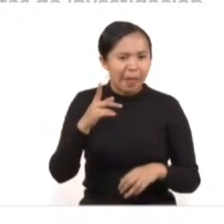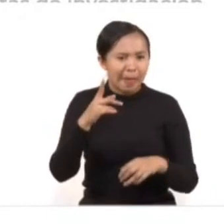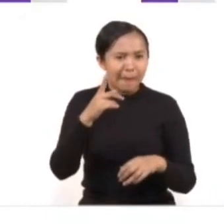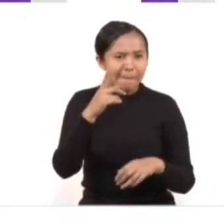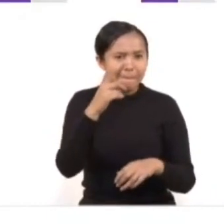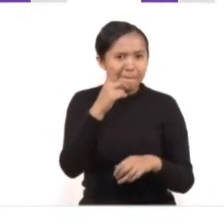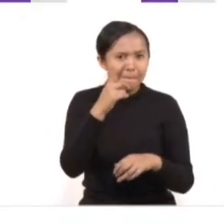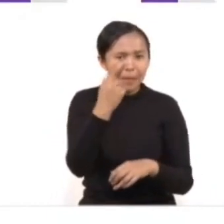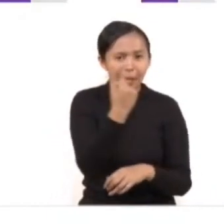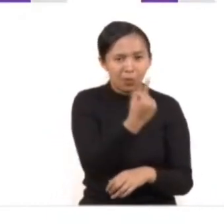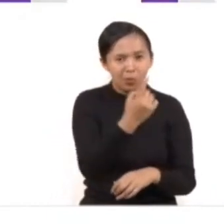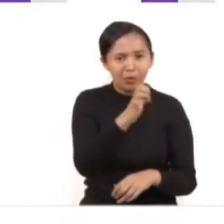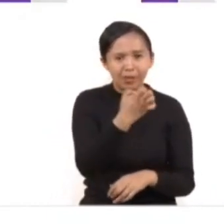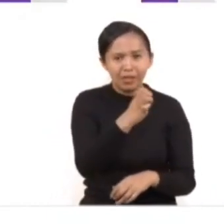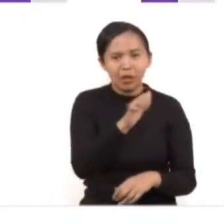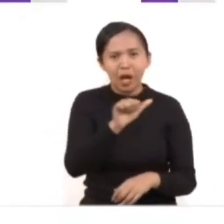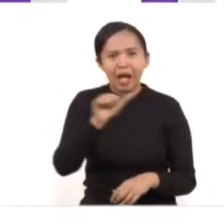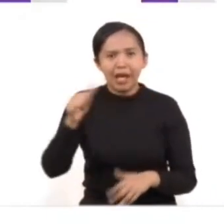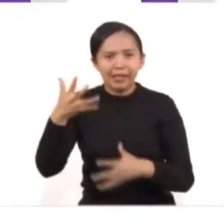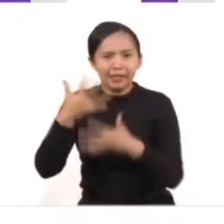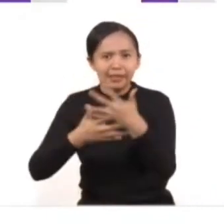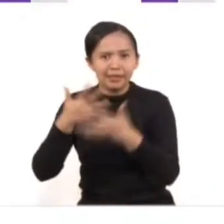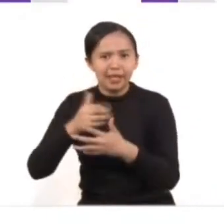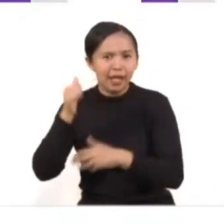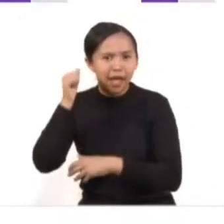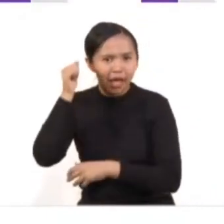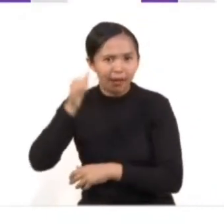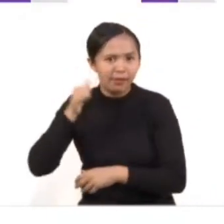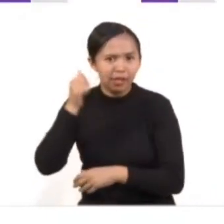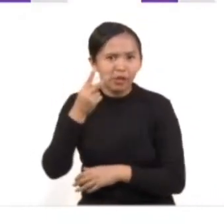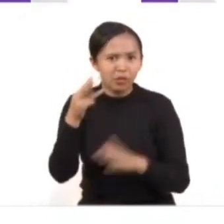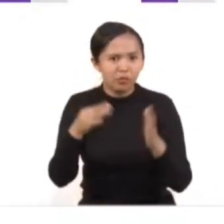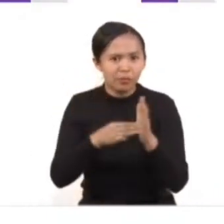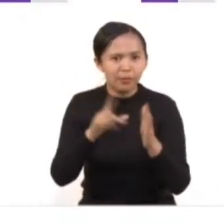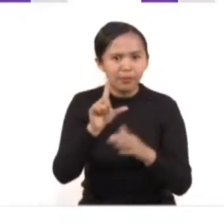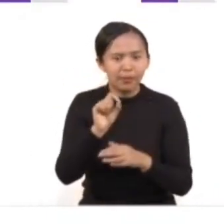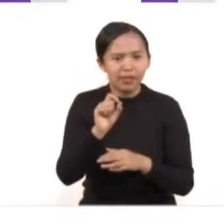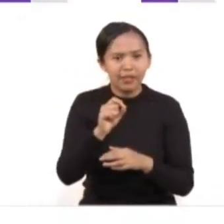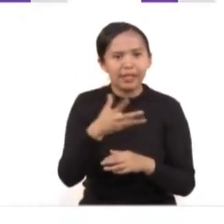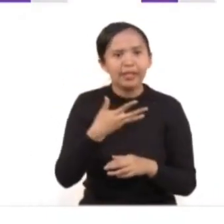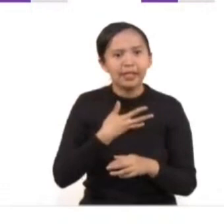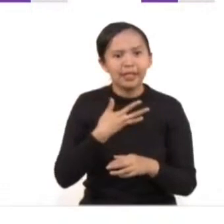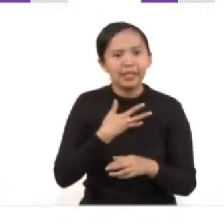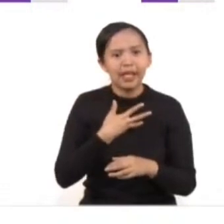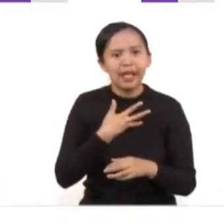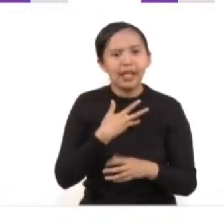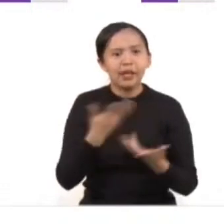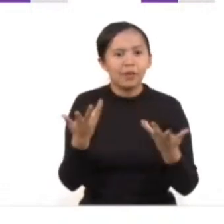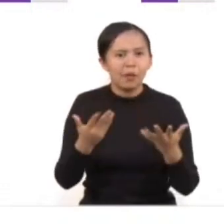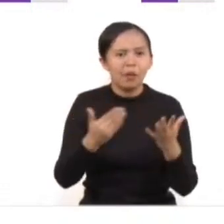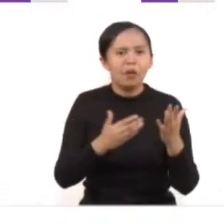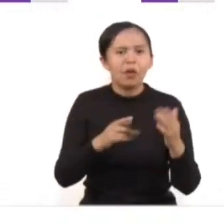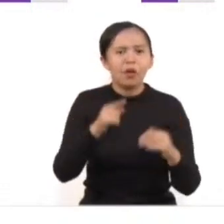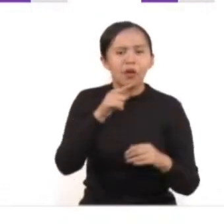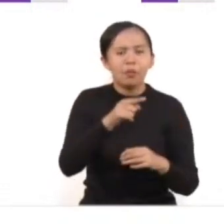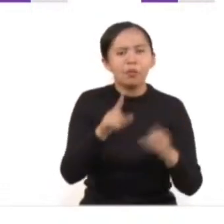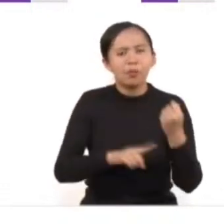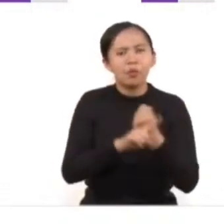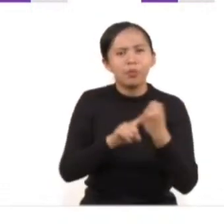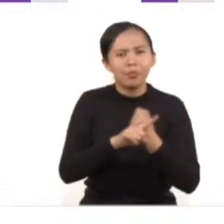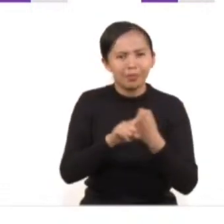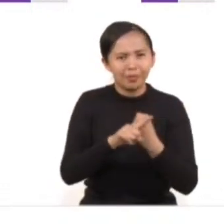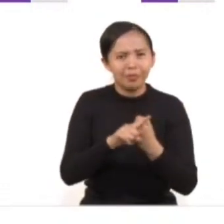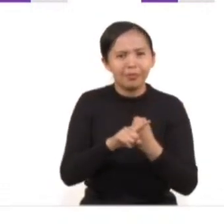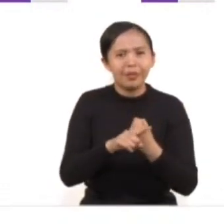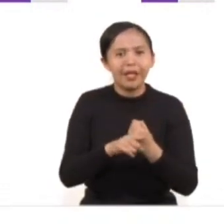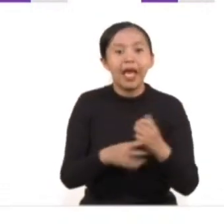primero de enero al 15 de abril de 2020 tuvimos 62 casos de muertes violentas de mujeres, mientras que